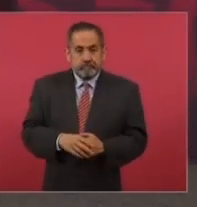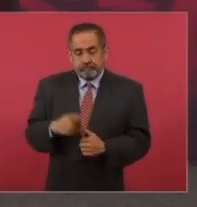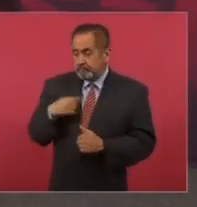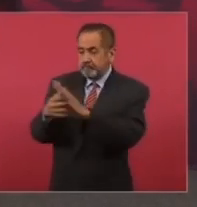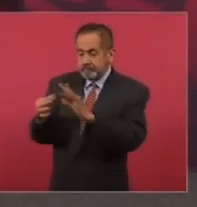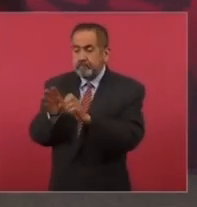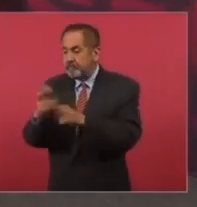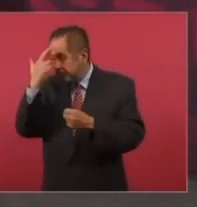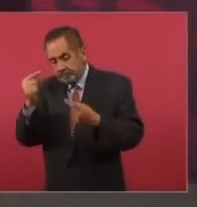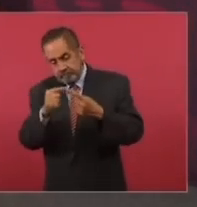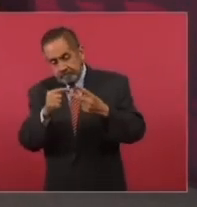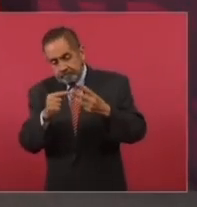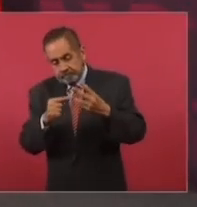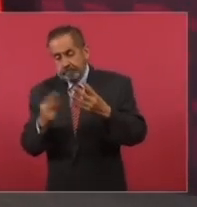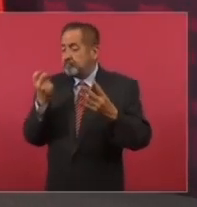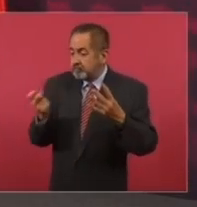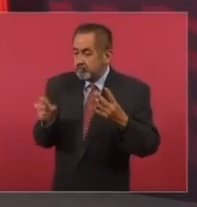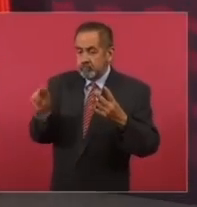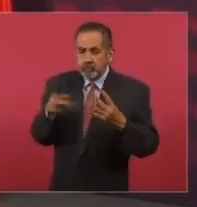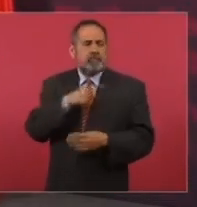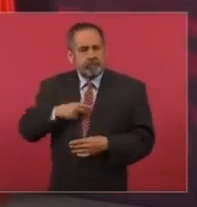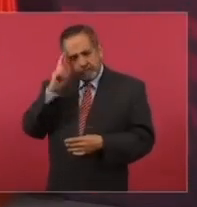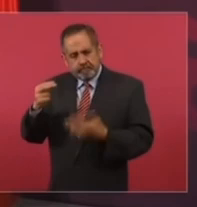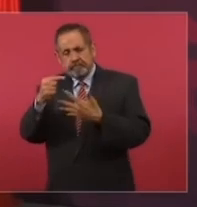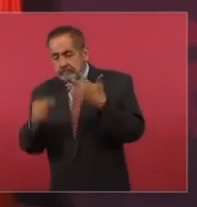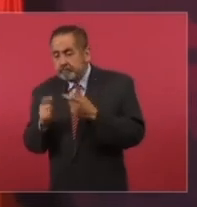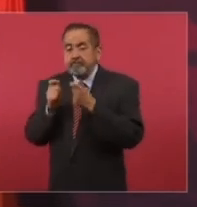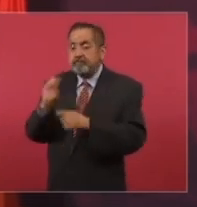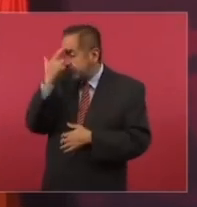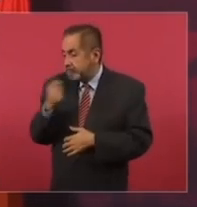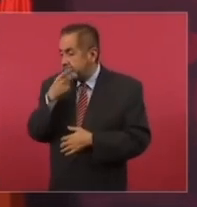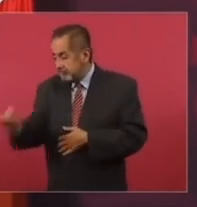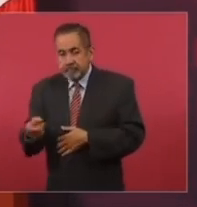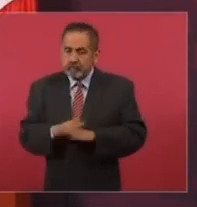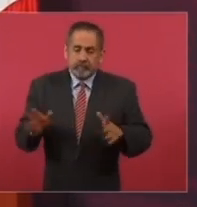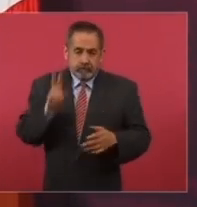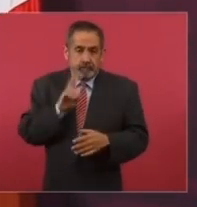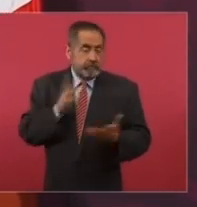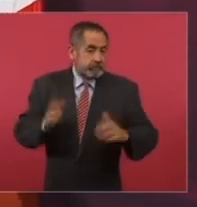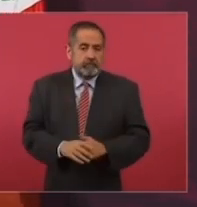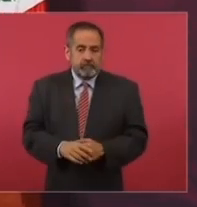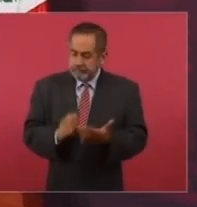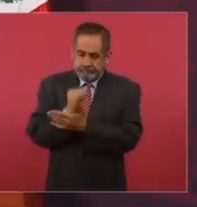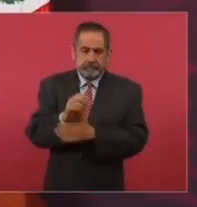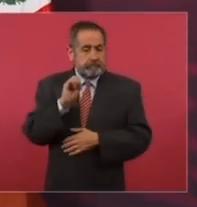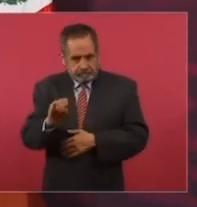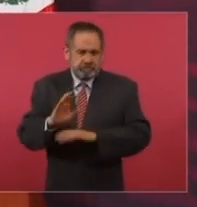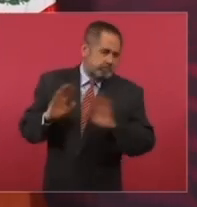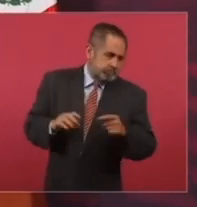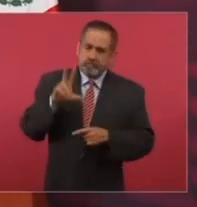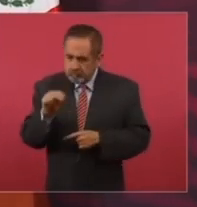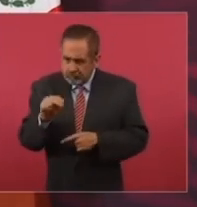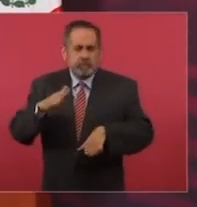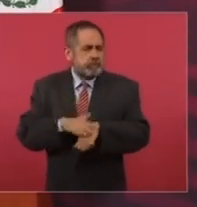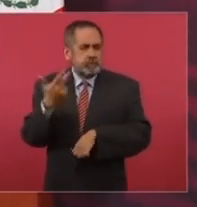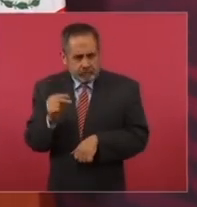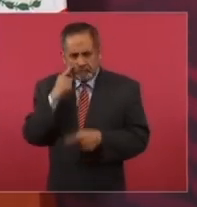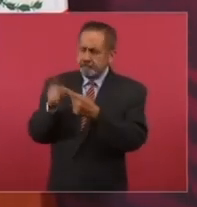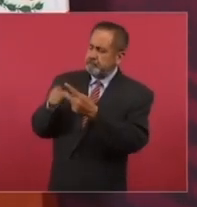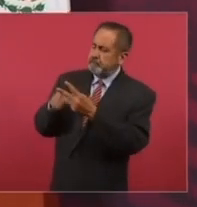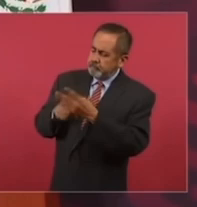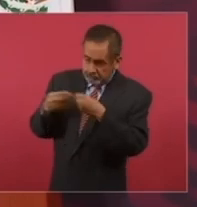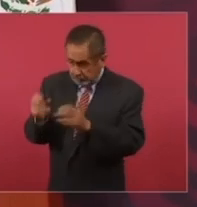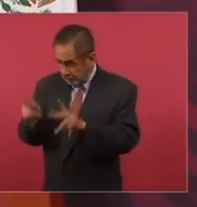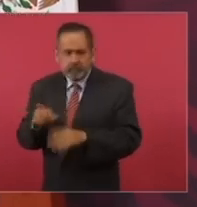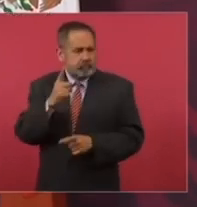¿Quién es el que decide si le asiste la razón a alguien o no? Pues ya sabemos que Obrador, porque Obrador es la Constitución,